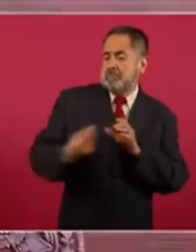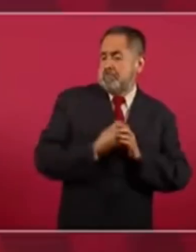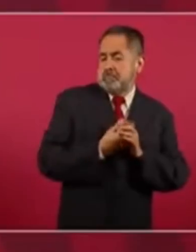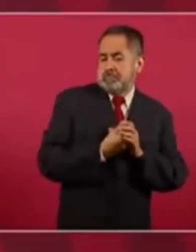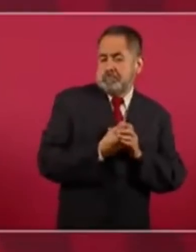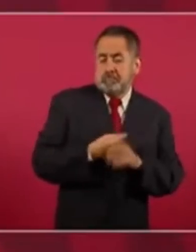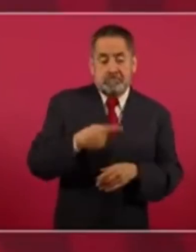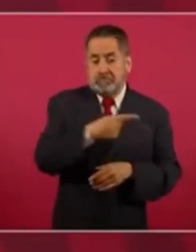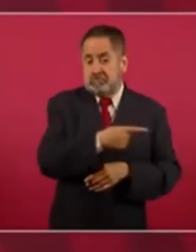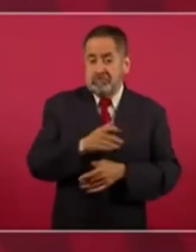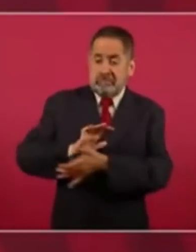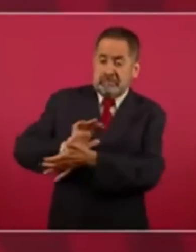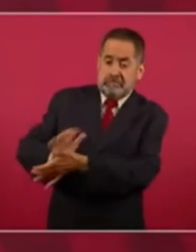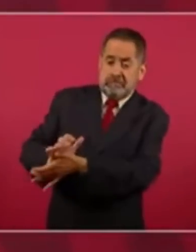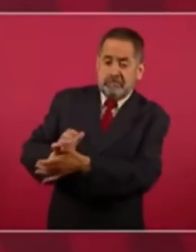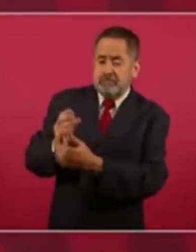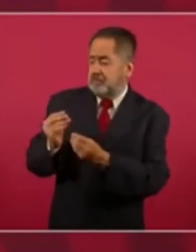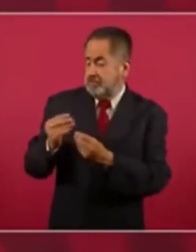discriminan,